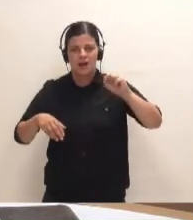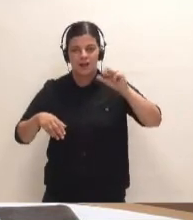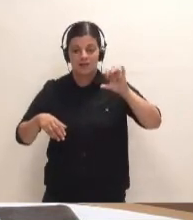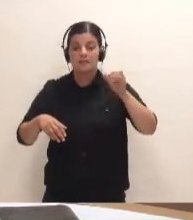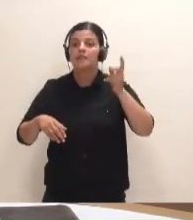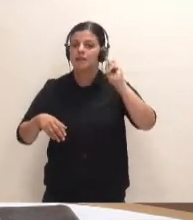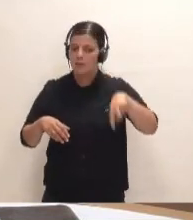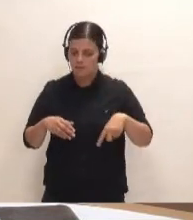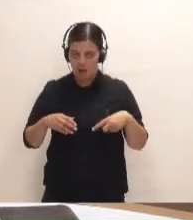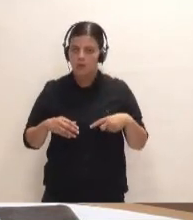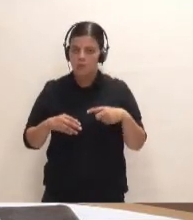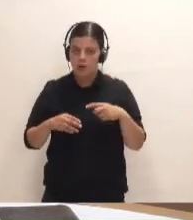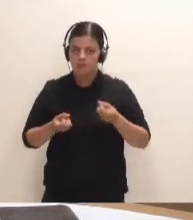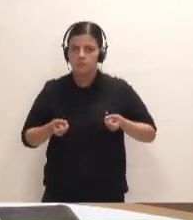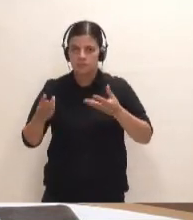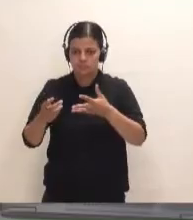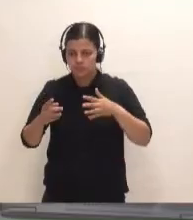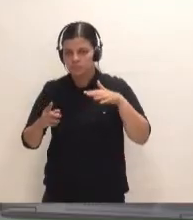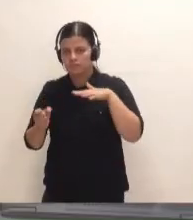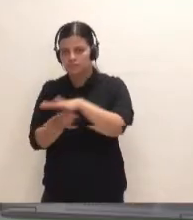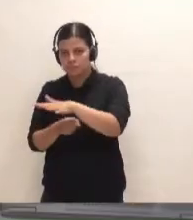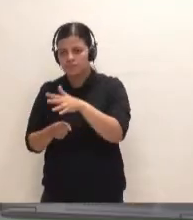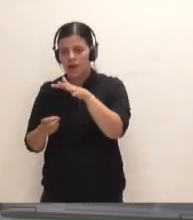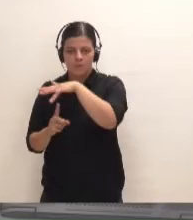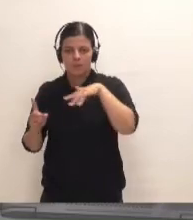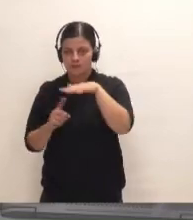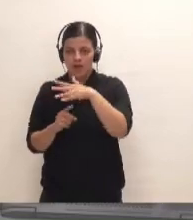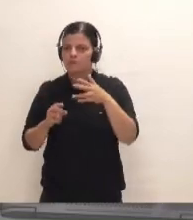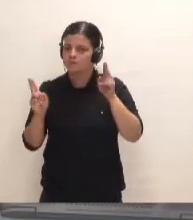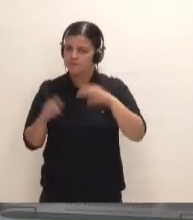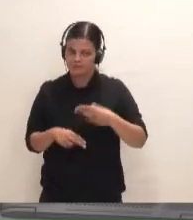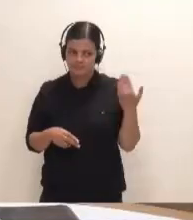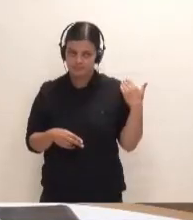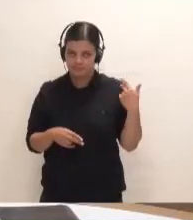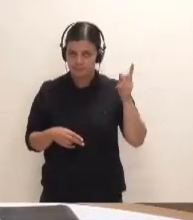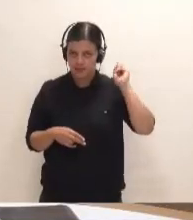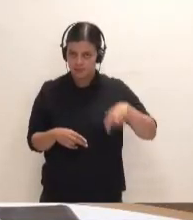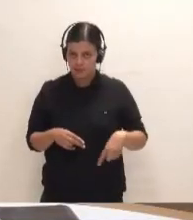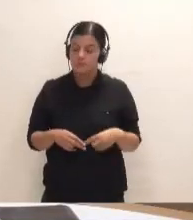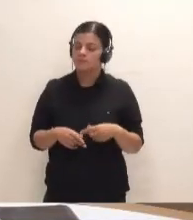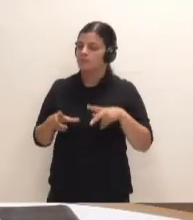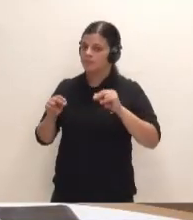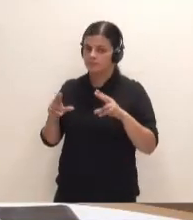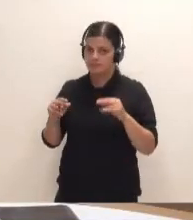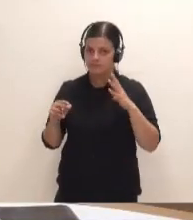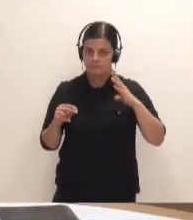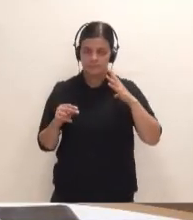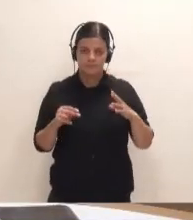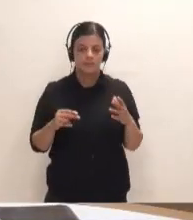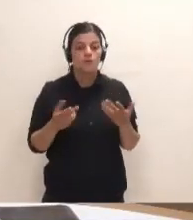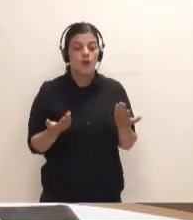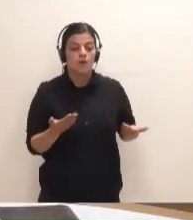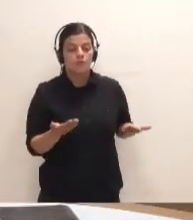caducó hace pocos meses. Proyecto muy interesante para promover la rehabilitación turística de los cristianos. Son